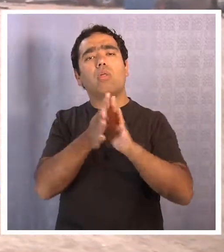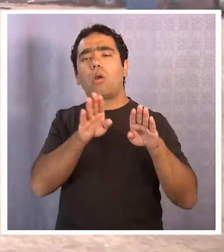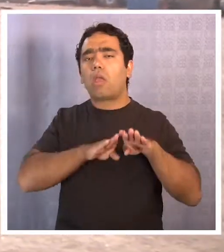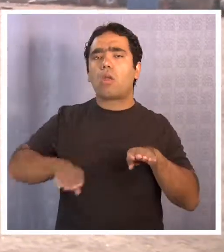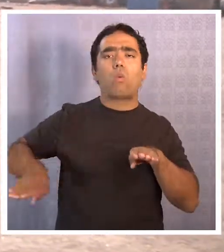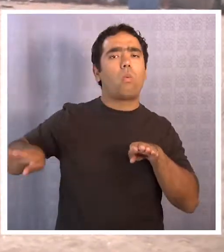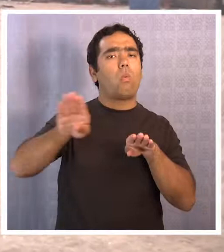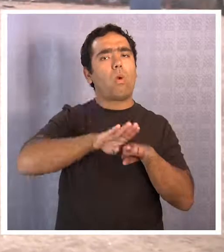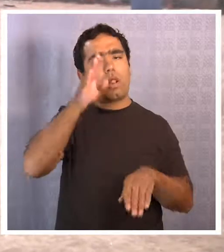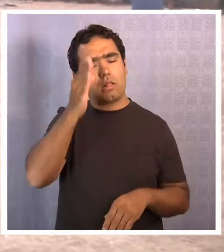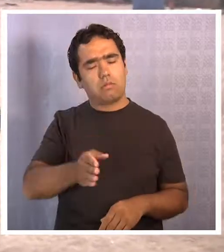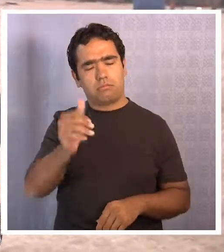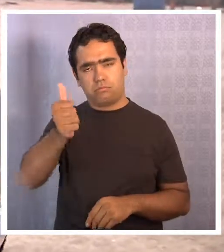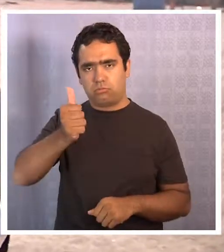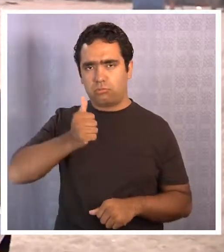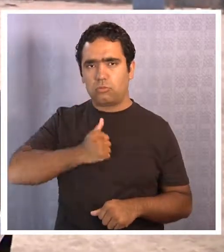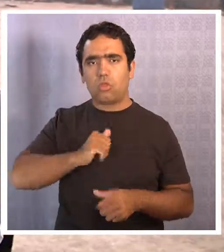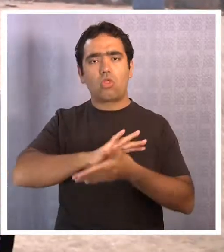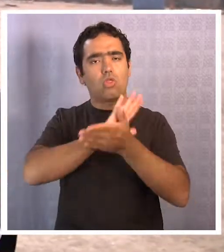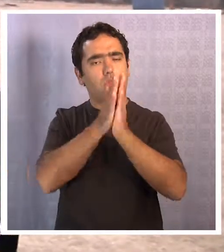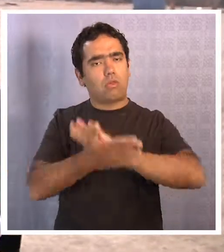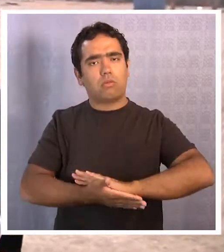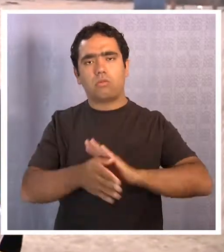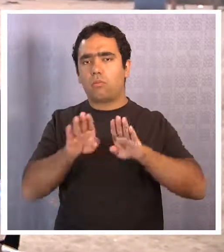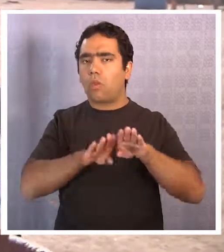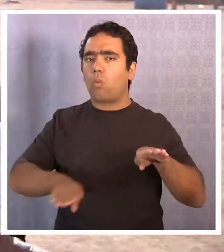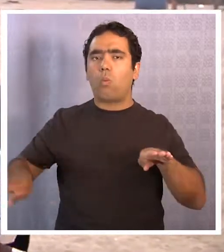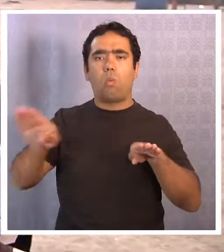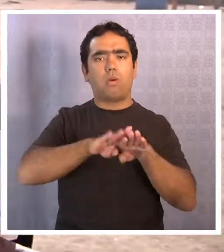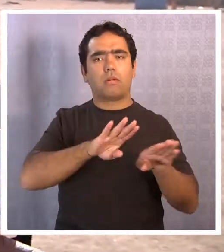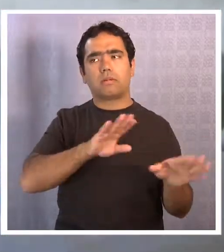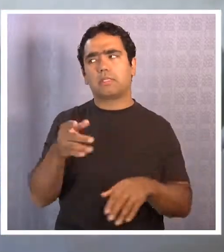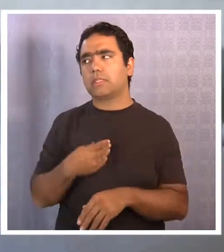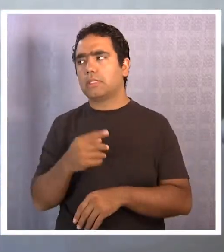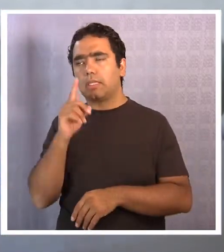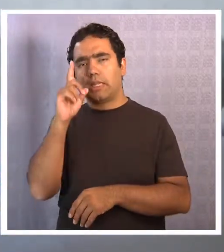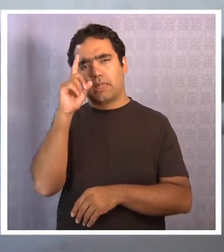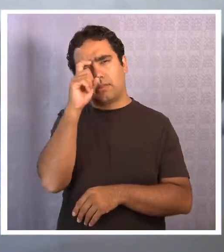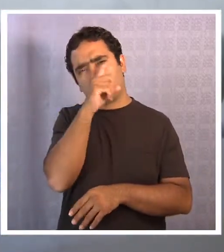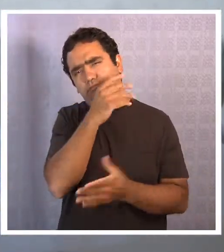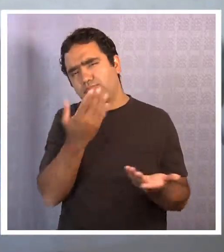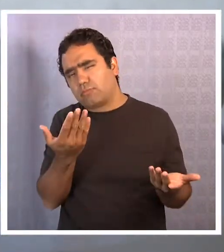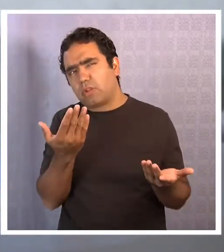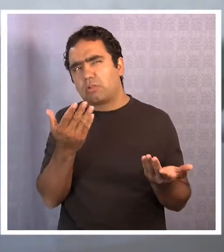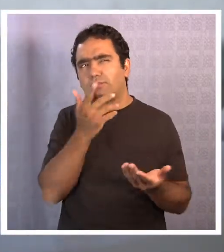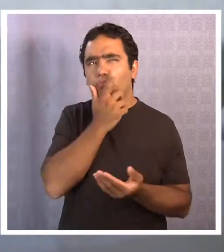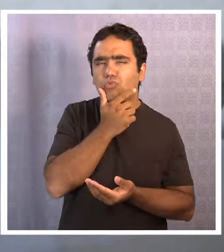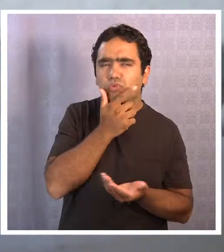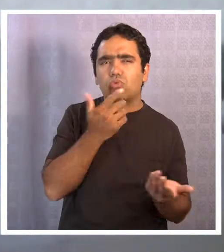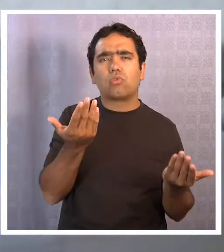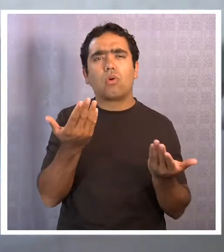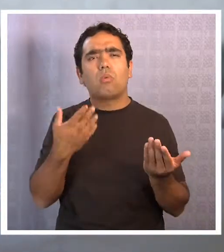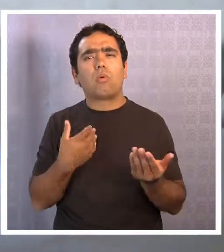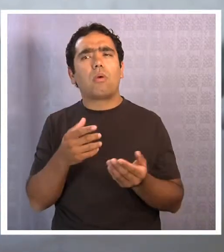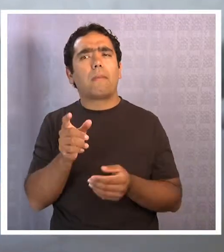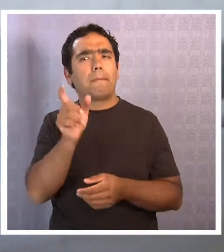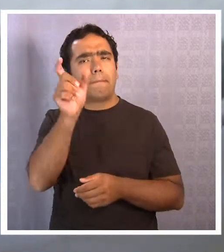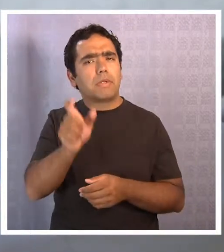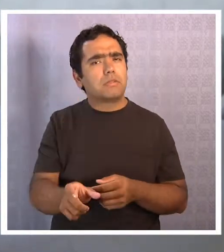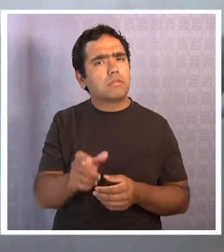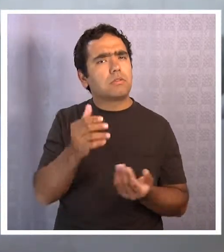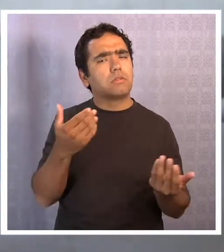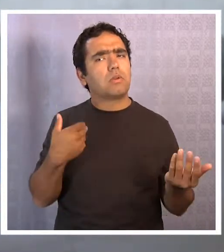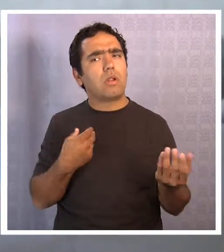cómo podrían ser las cosas Creo que la ley pareja no es dura, para todos iguales Es curioso que de pronto llegue alguien con mucha propaganda